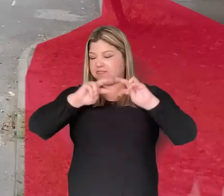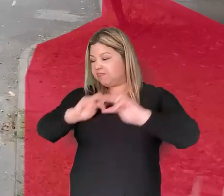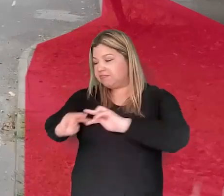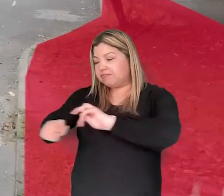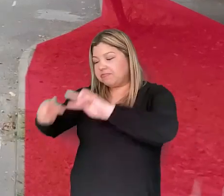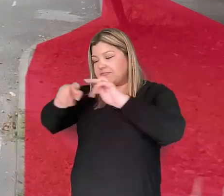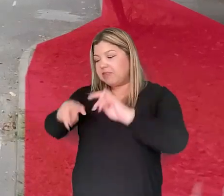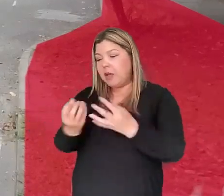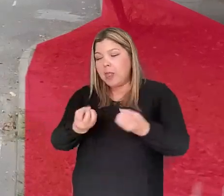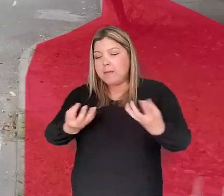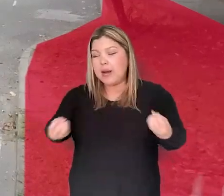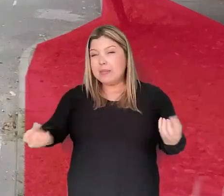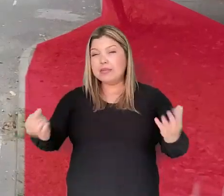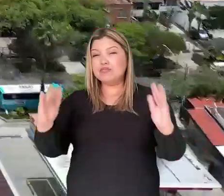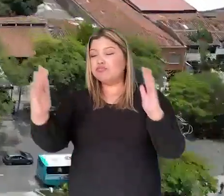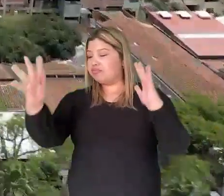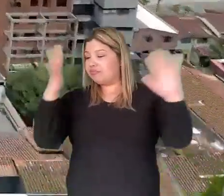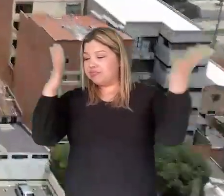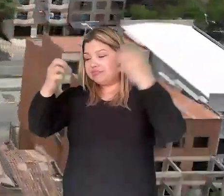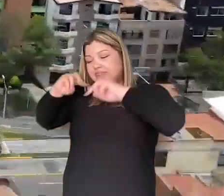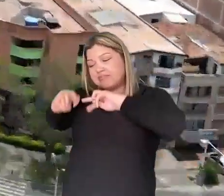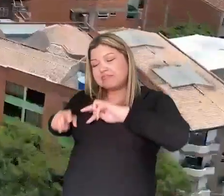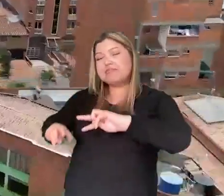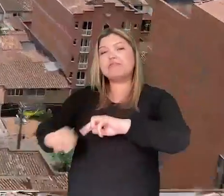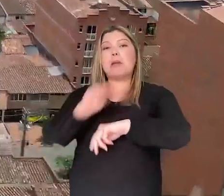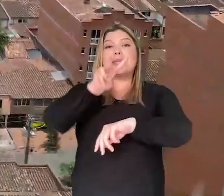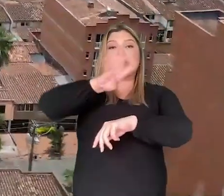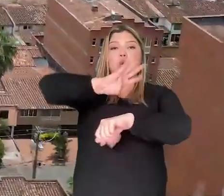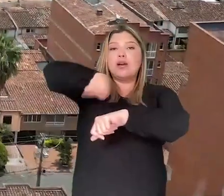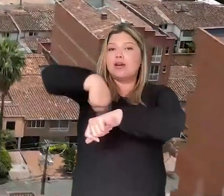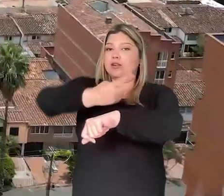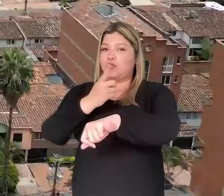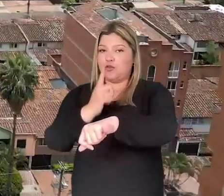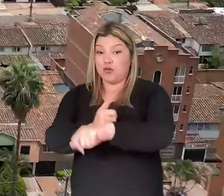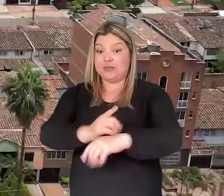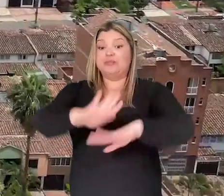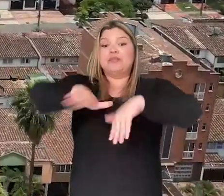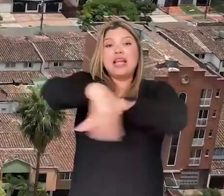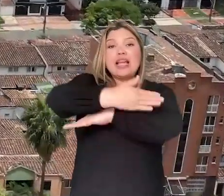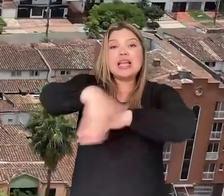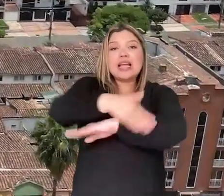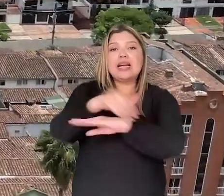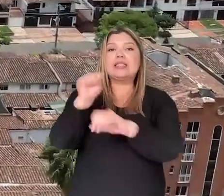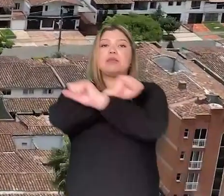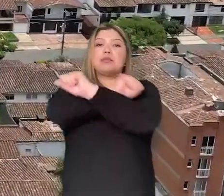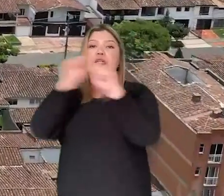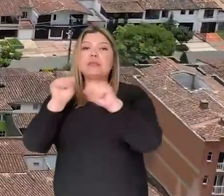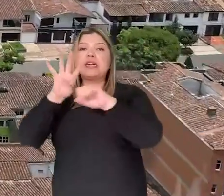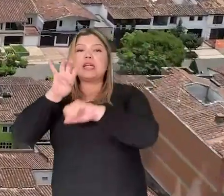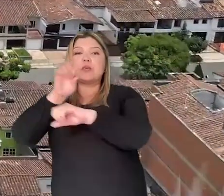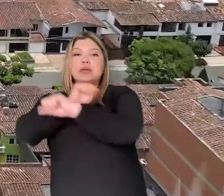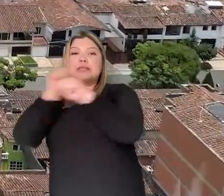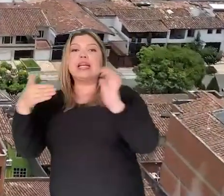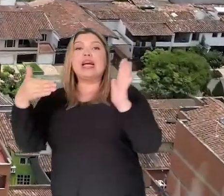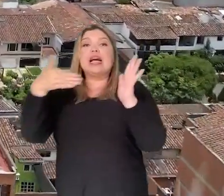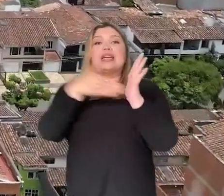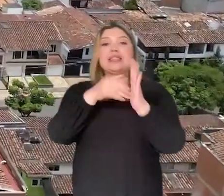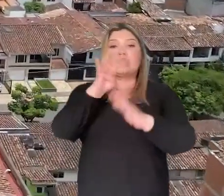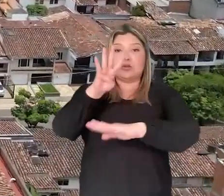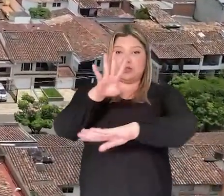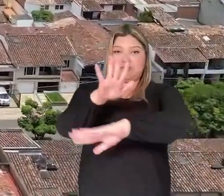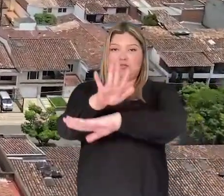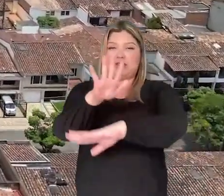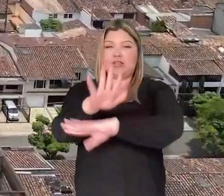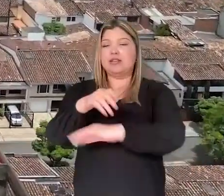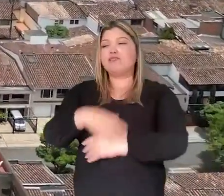andenes y zonas verdes las 24 horas del día. En la vía solamente serán en el día de 9 a 4 de la